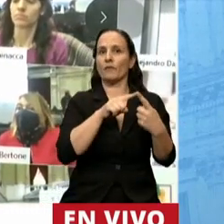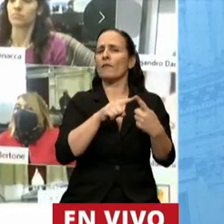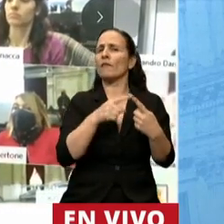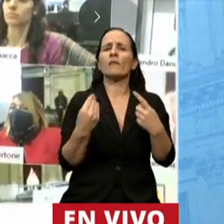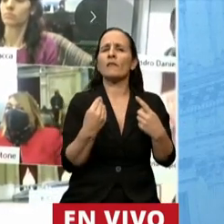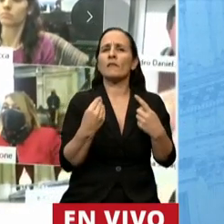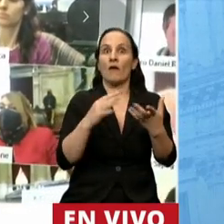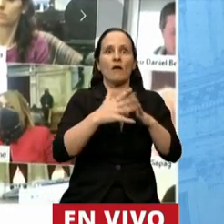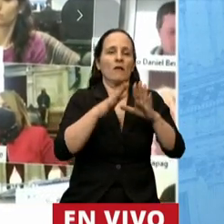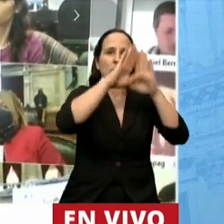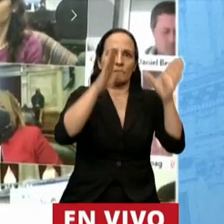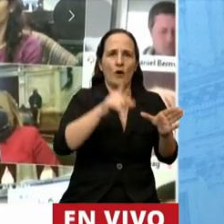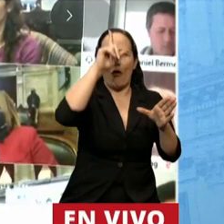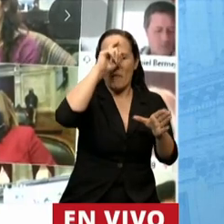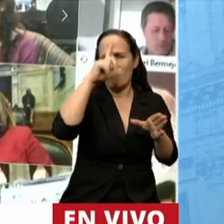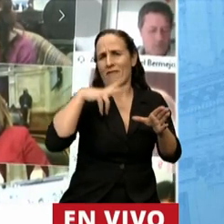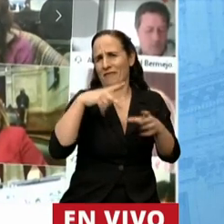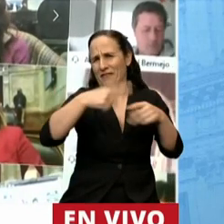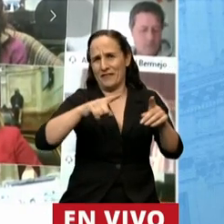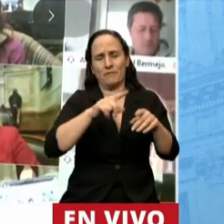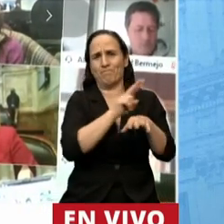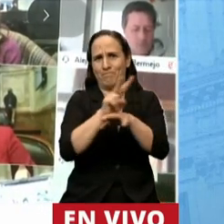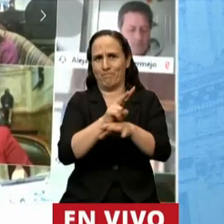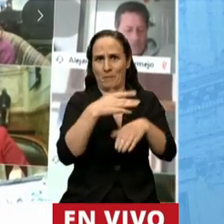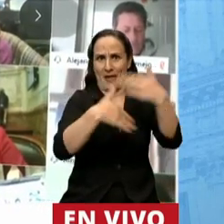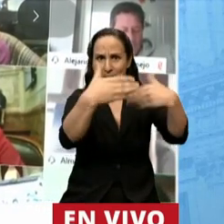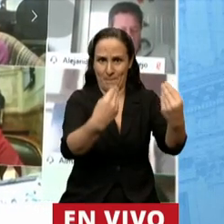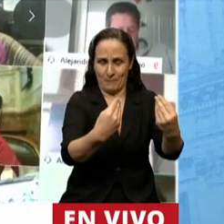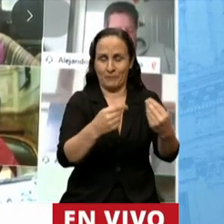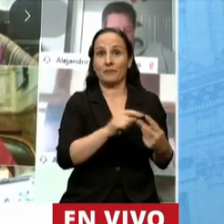fortalecimiento del sistema sanitario, el cuidado de los ingresos,